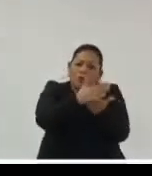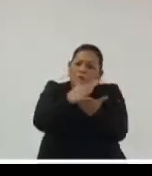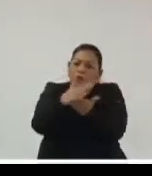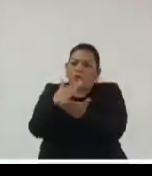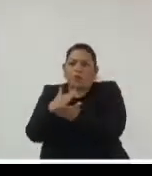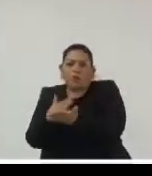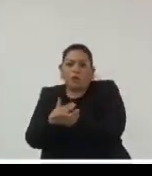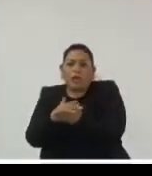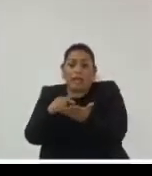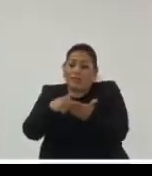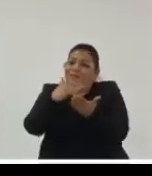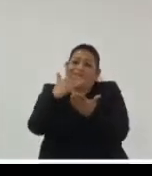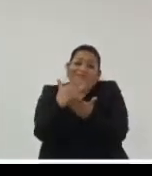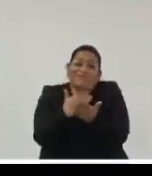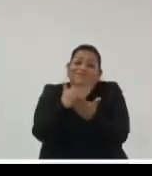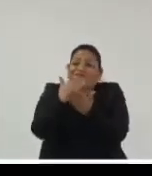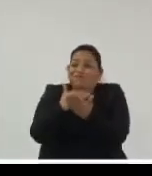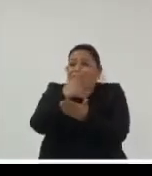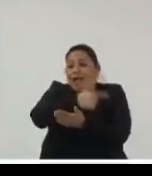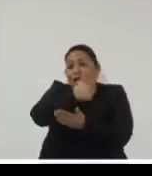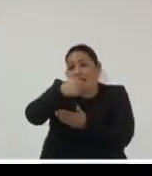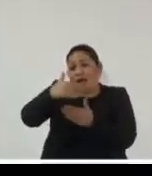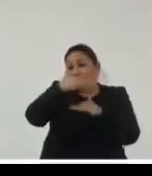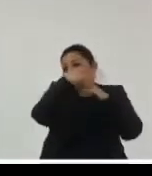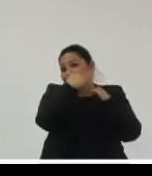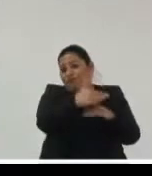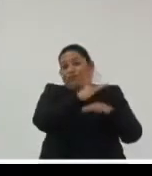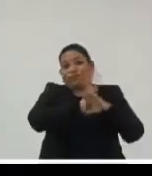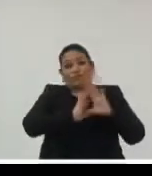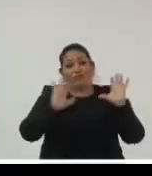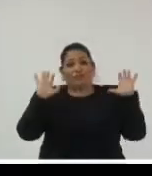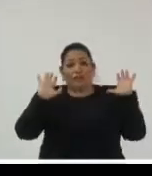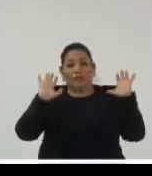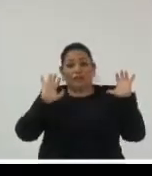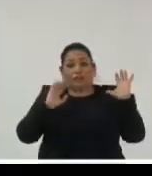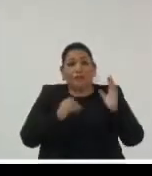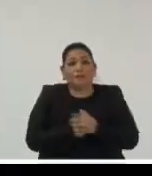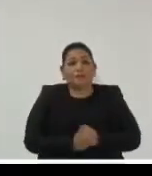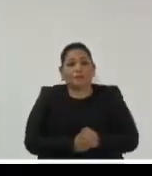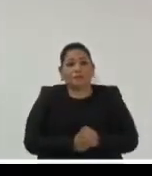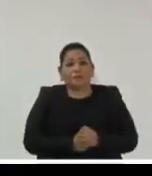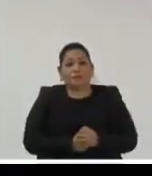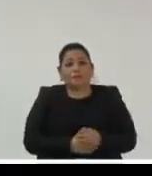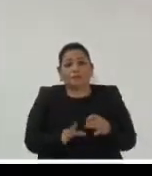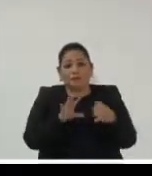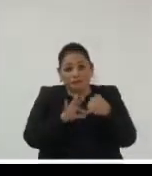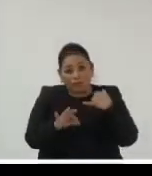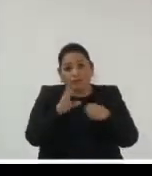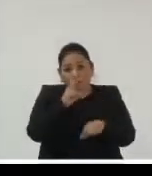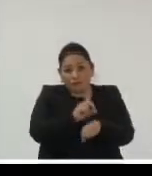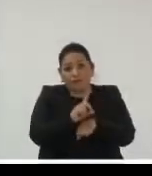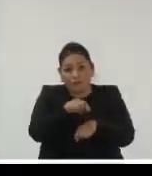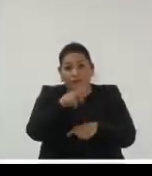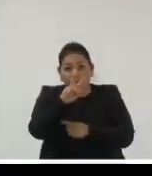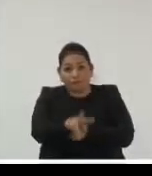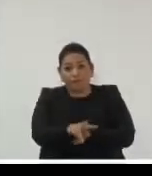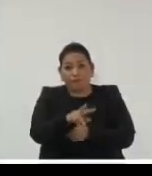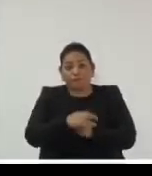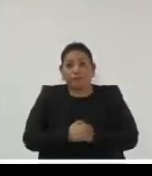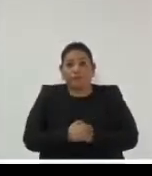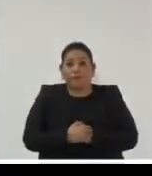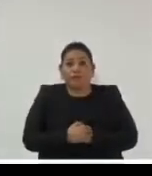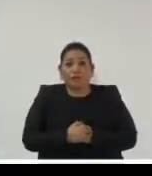la verdad es que los recursos están muy limitados y se han tenido que hacer recortes importantes y pues al final del día si es cierto y está